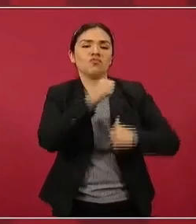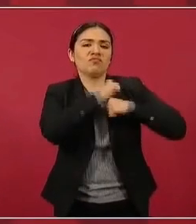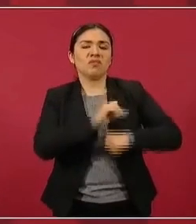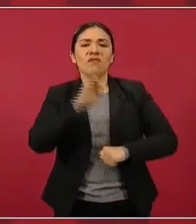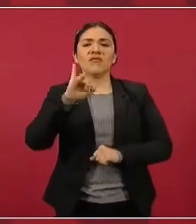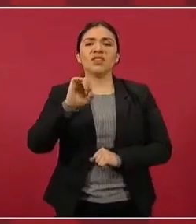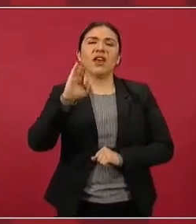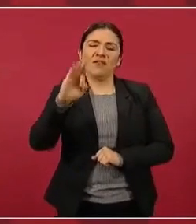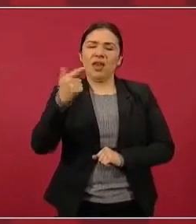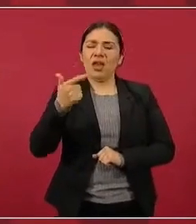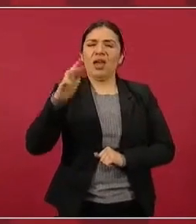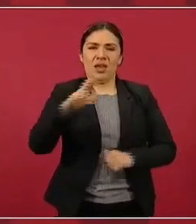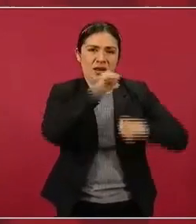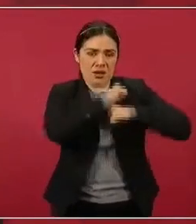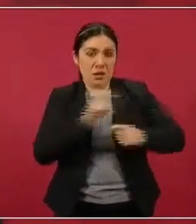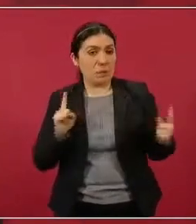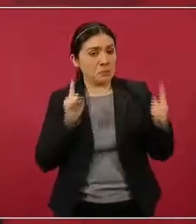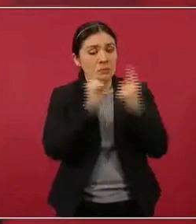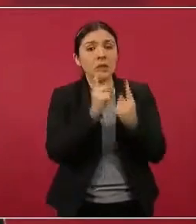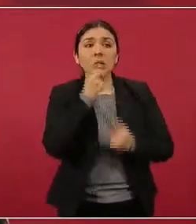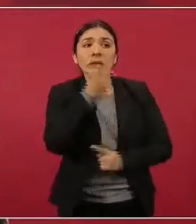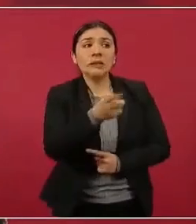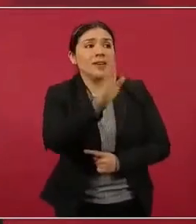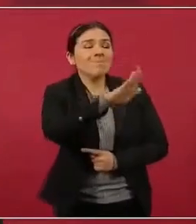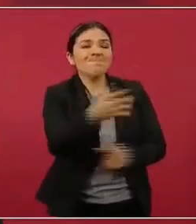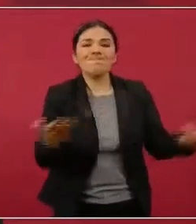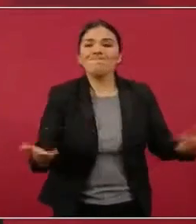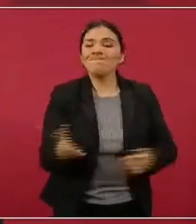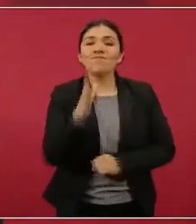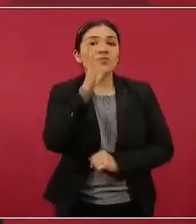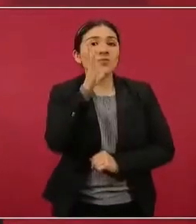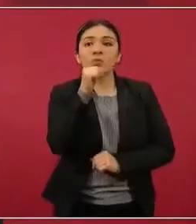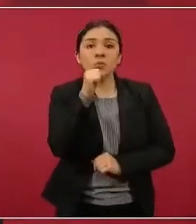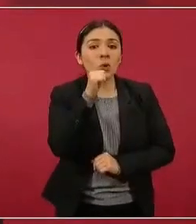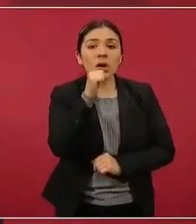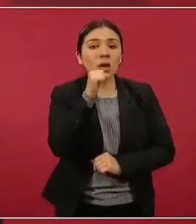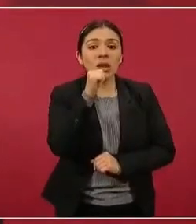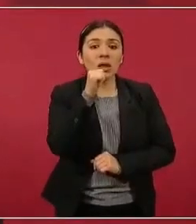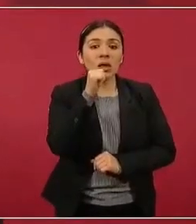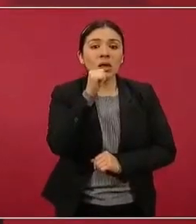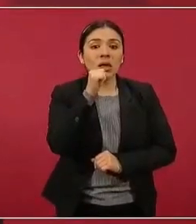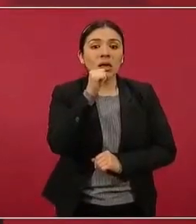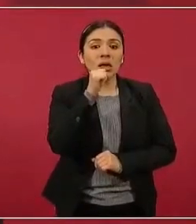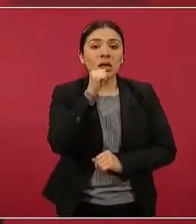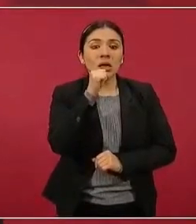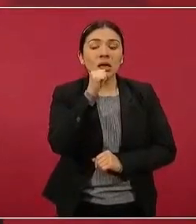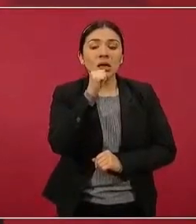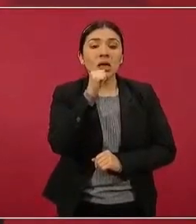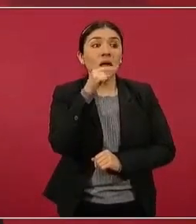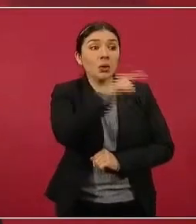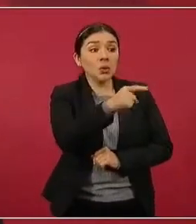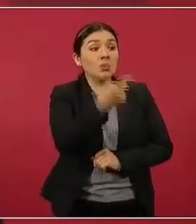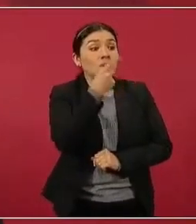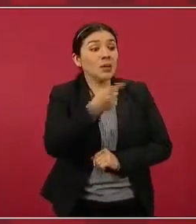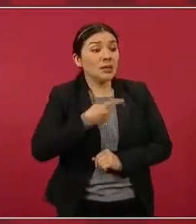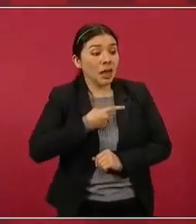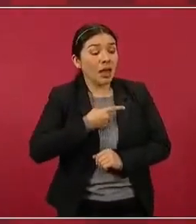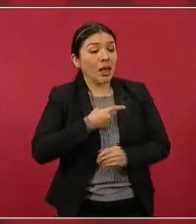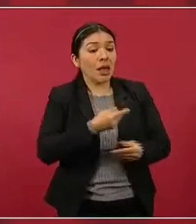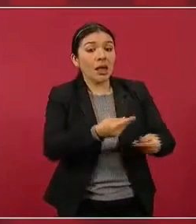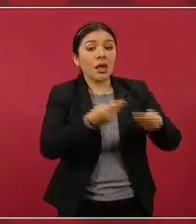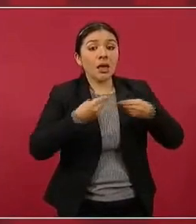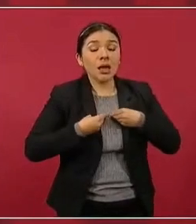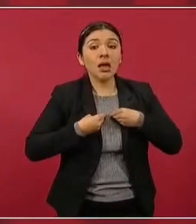general para decirle que no podía enviar, como lo estaba solicitando el